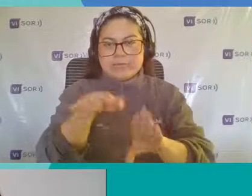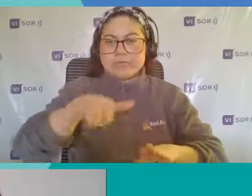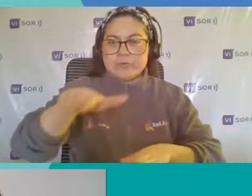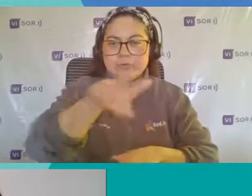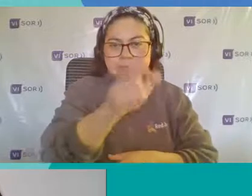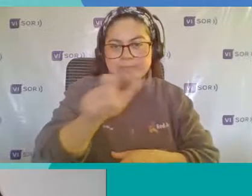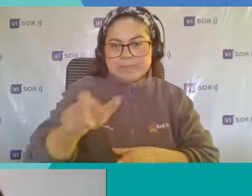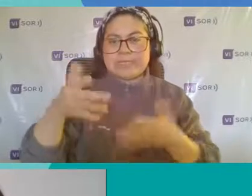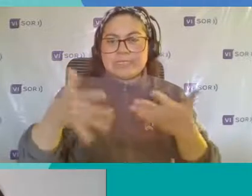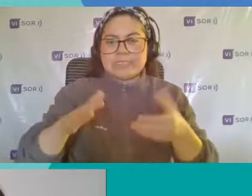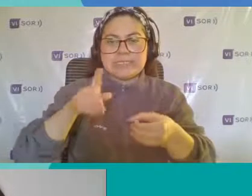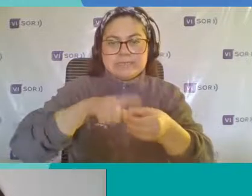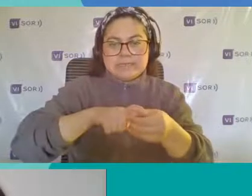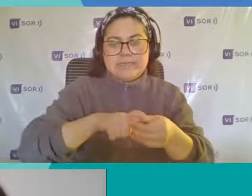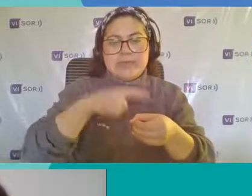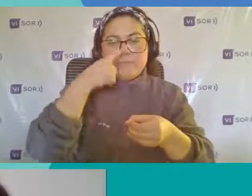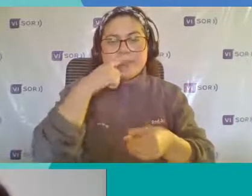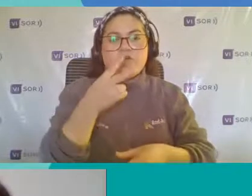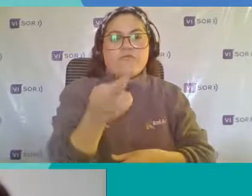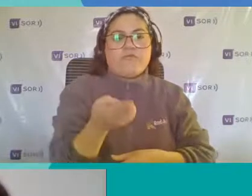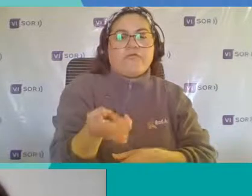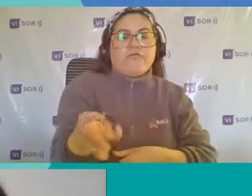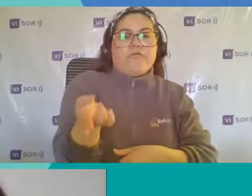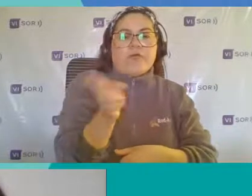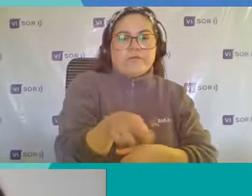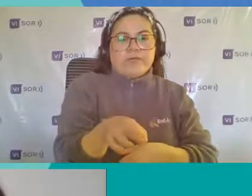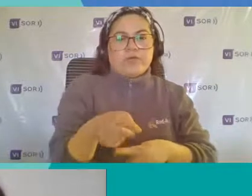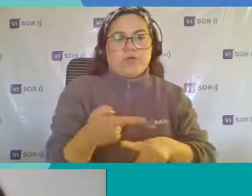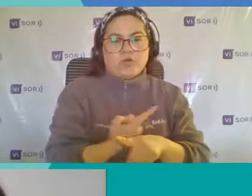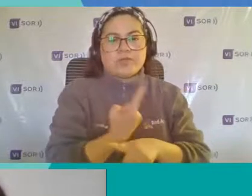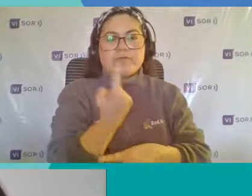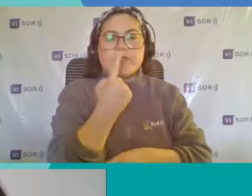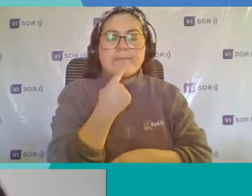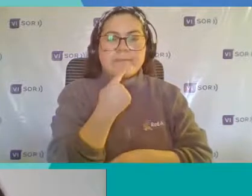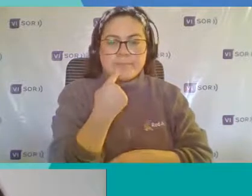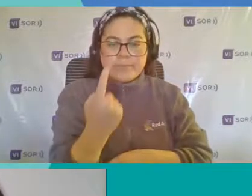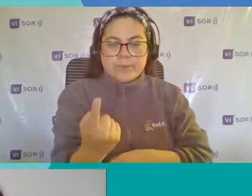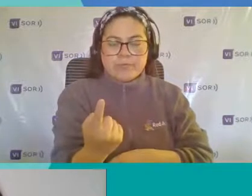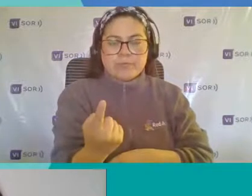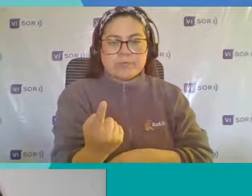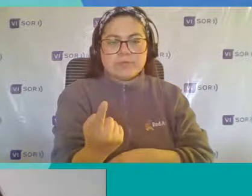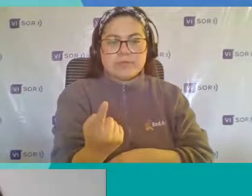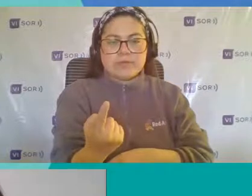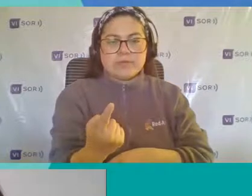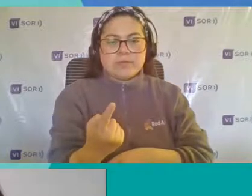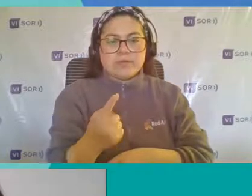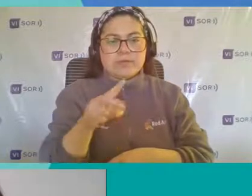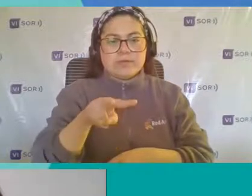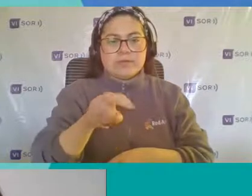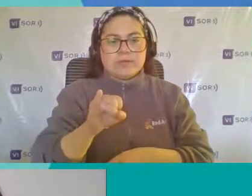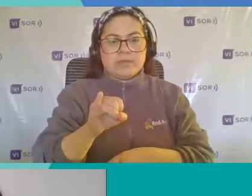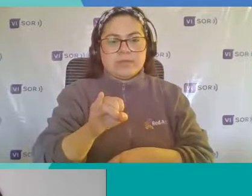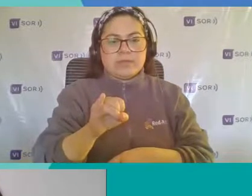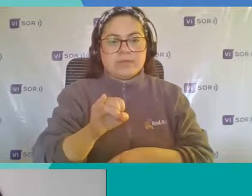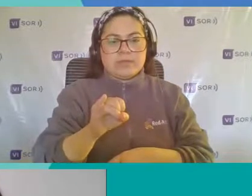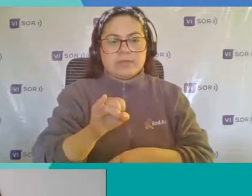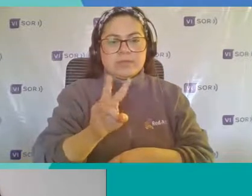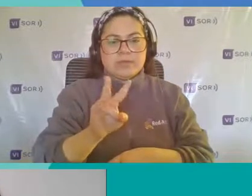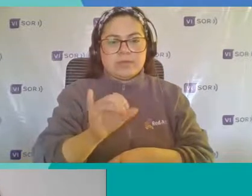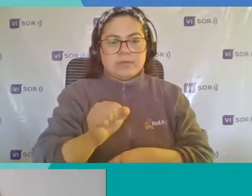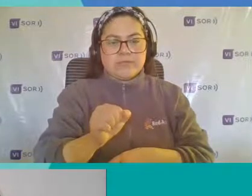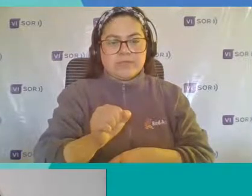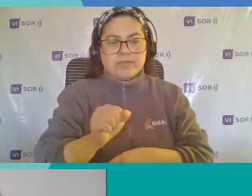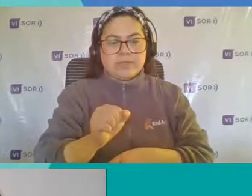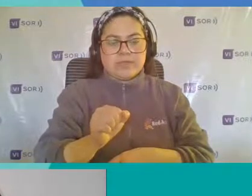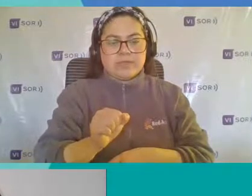Pero volver Nuevamente A reiterar Una pregunta Que ha hecho Nibia Catalán Y que seguramente